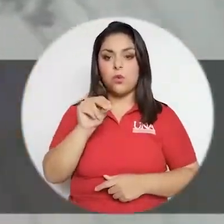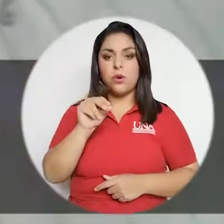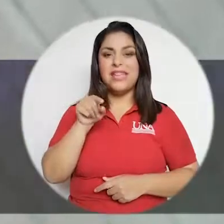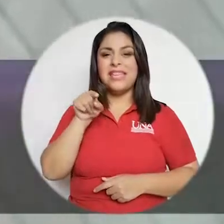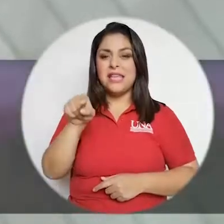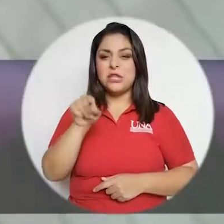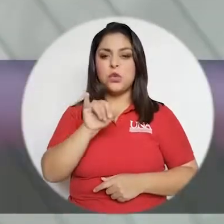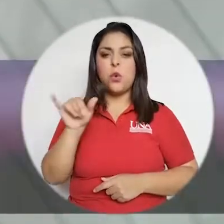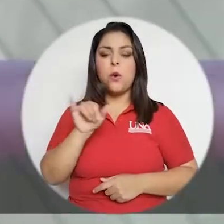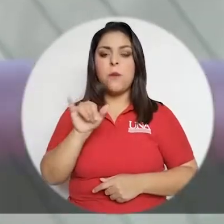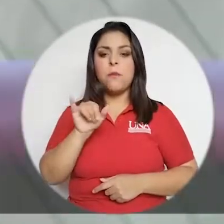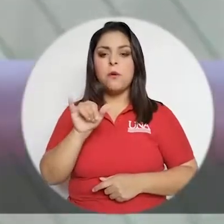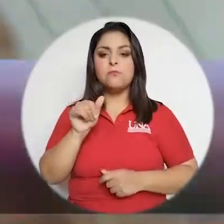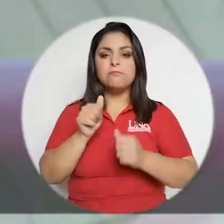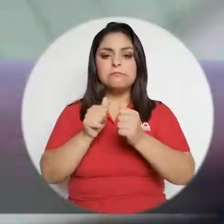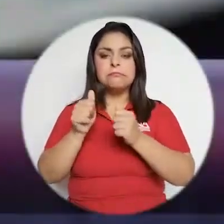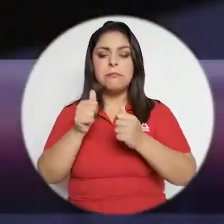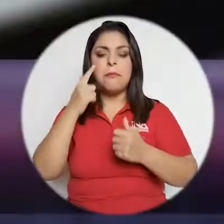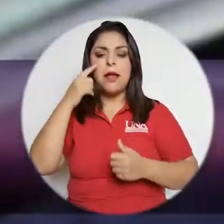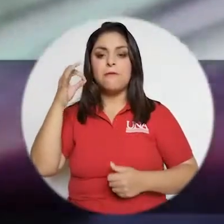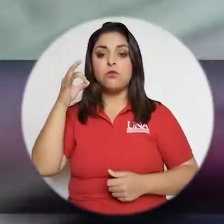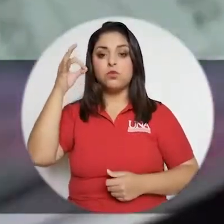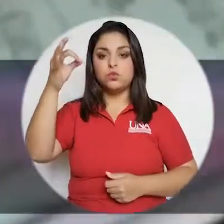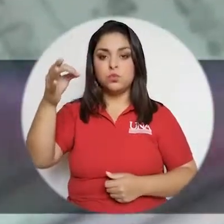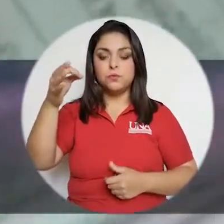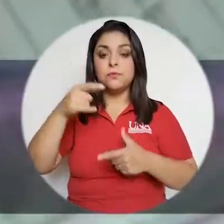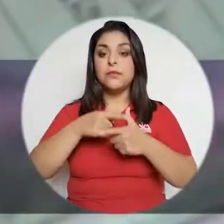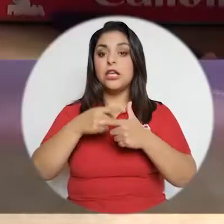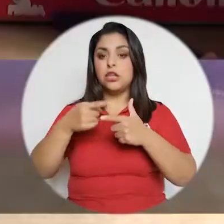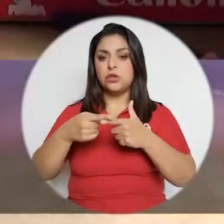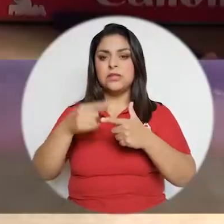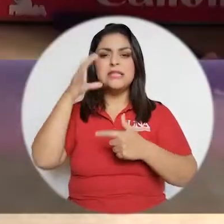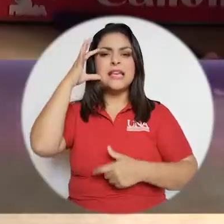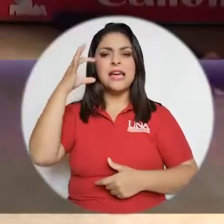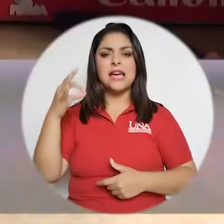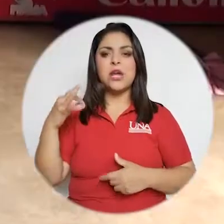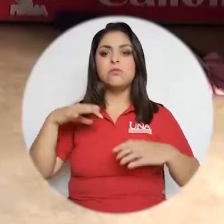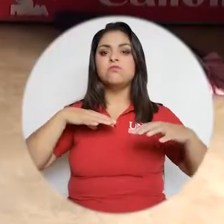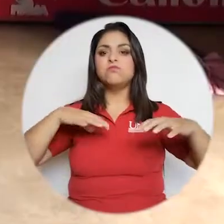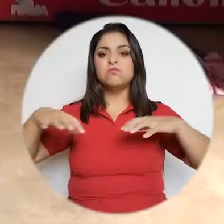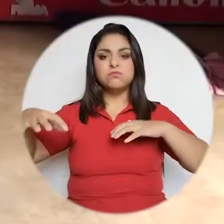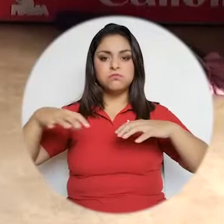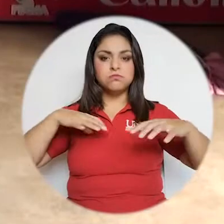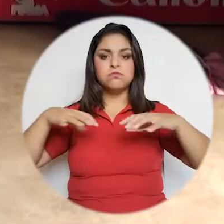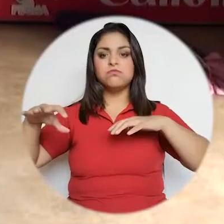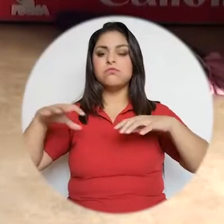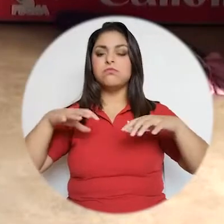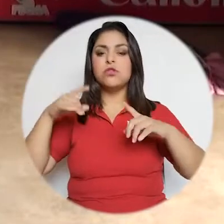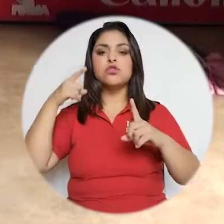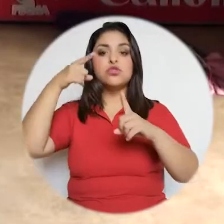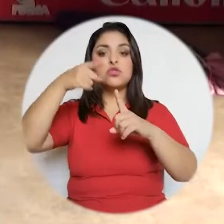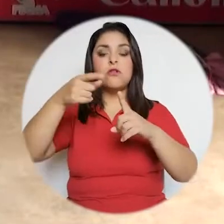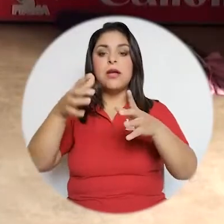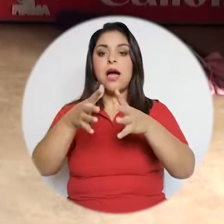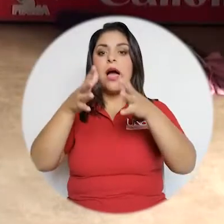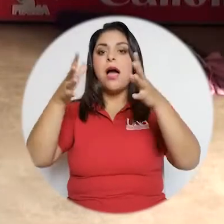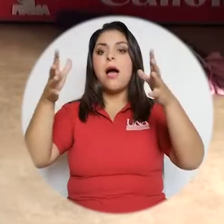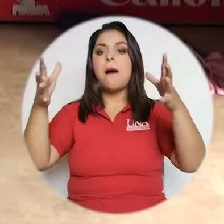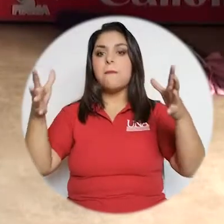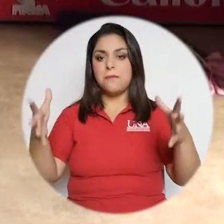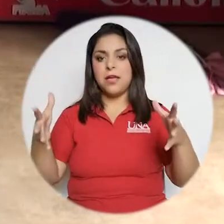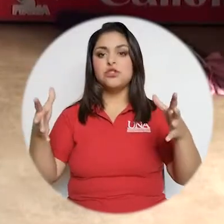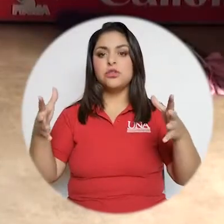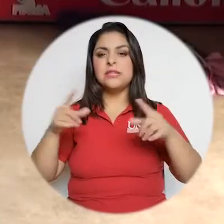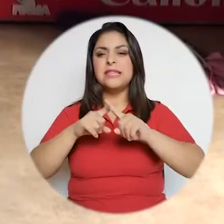competencia en el futuro. Entonces creo que lo que tenemos es una dinámica de ampliación de las